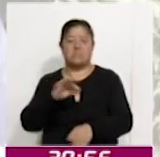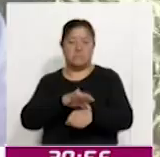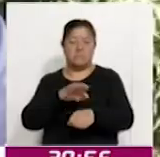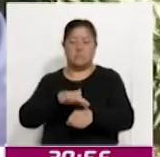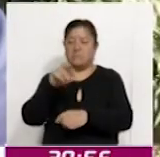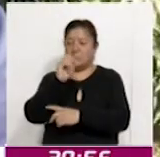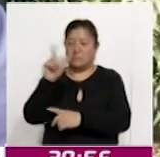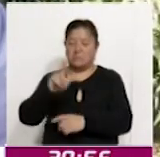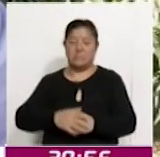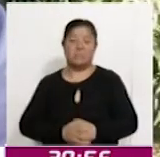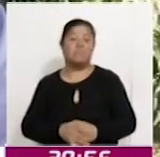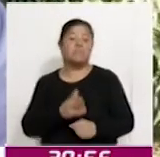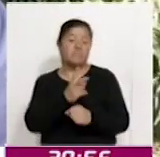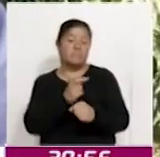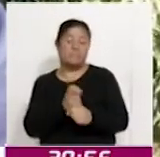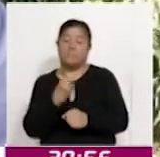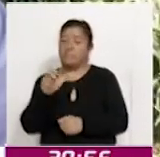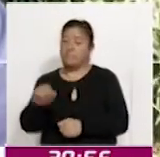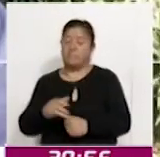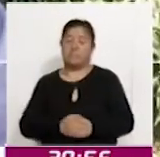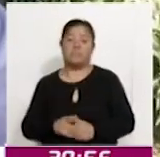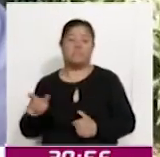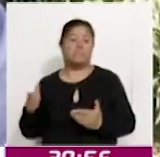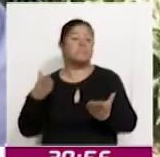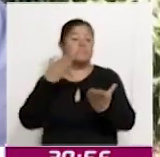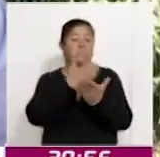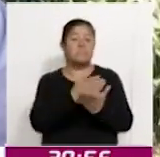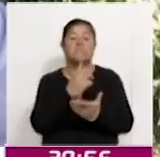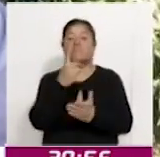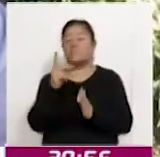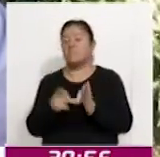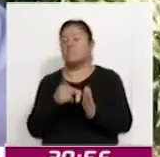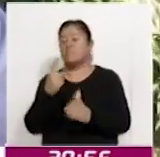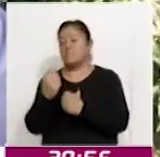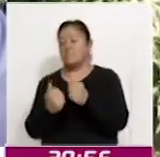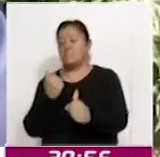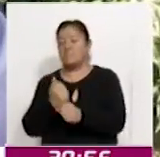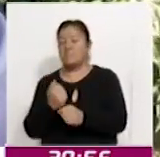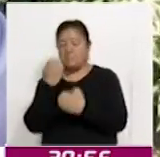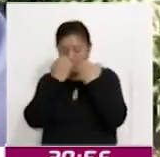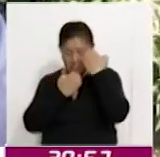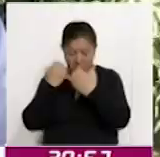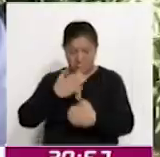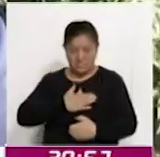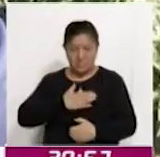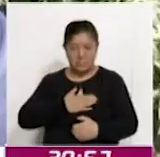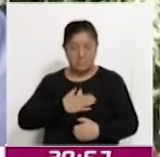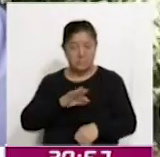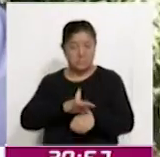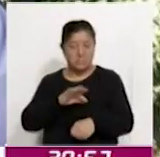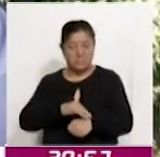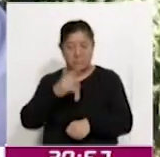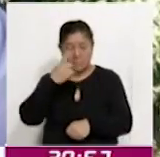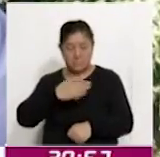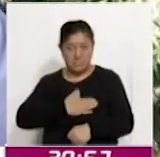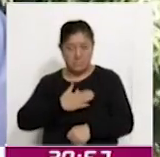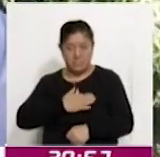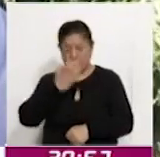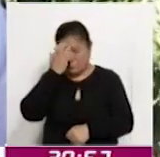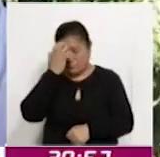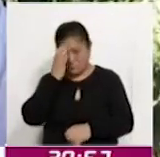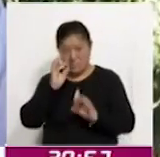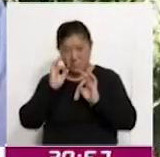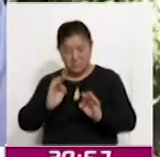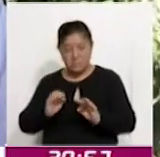La invitación es esa, ¿no? Acudir por lo menos una vez al año a un chequeo médico para que nosotros podamos saber si hay una